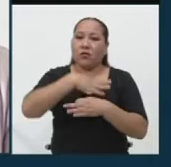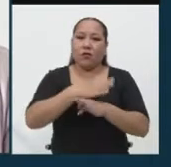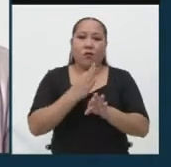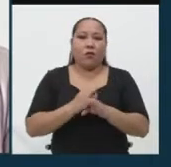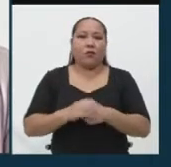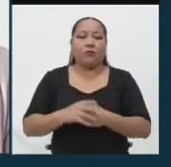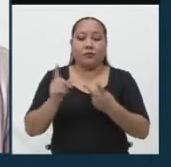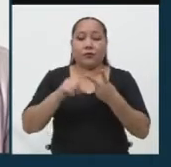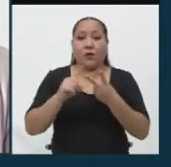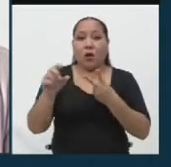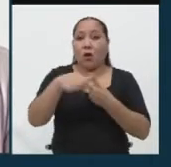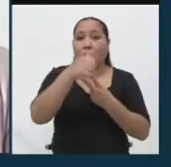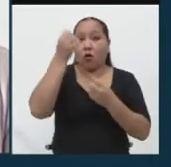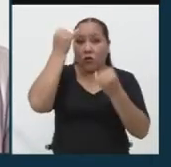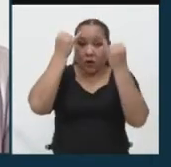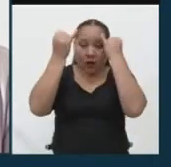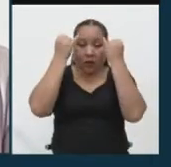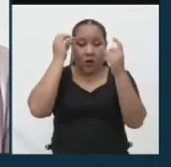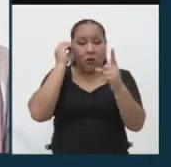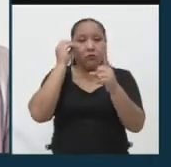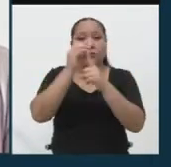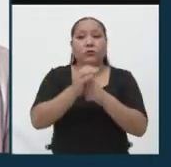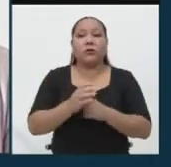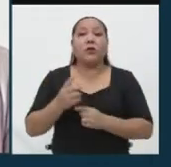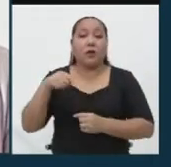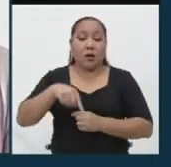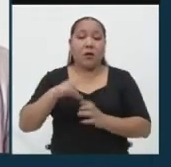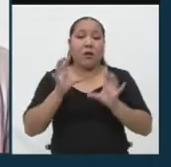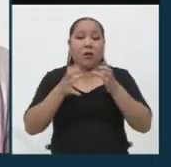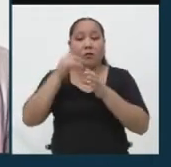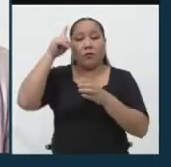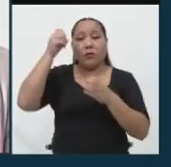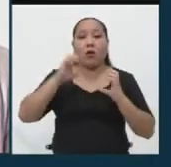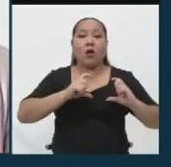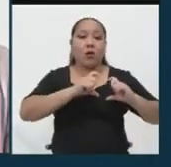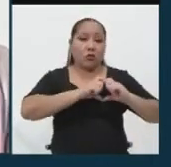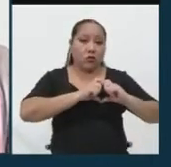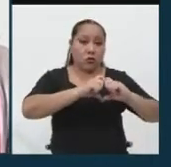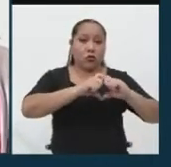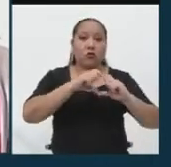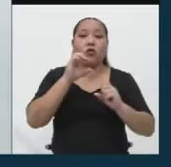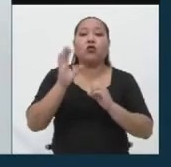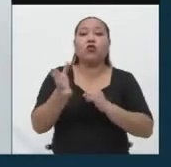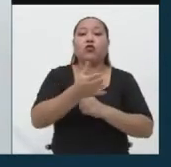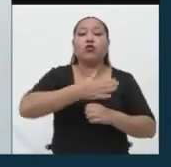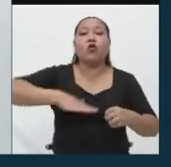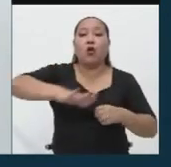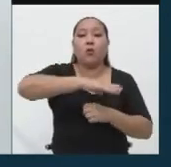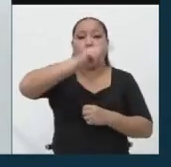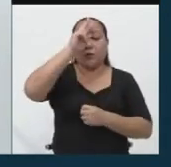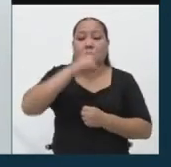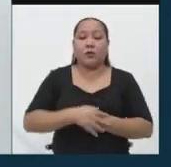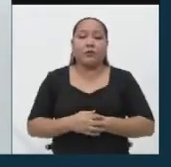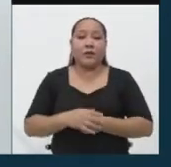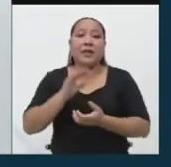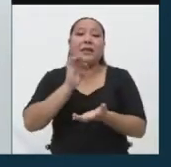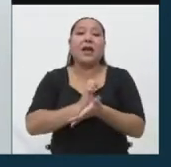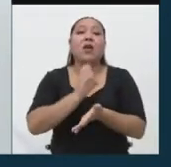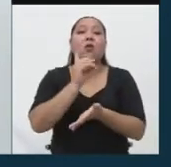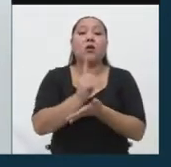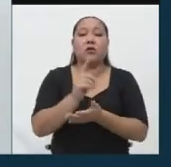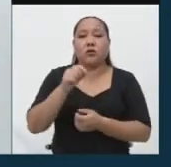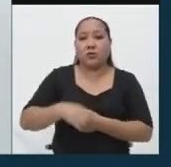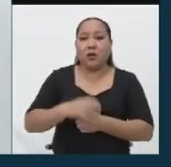La otra propuesta que tenemos como Somos Perú es la educación. Hemos visto por conveniente que al año 2026